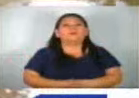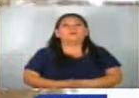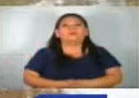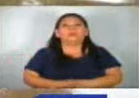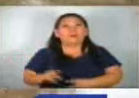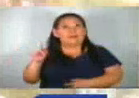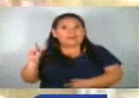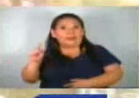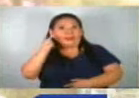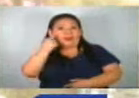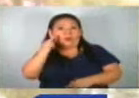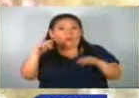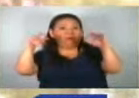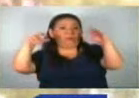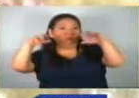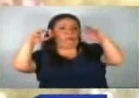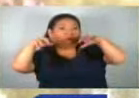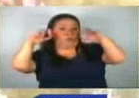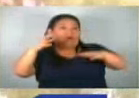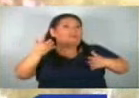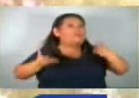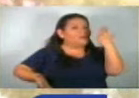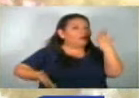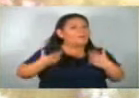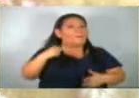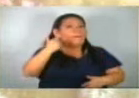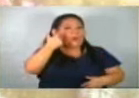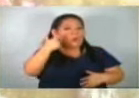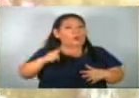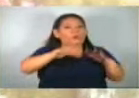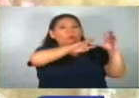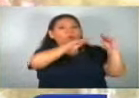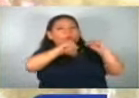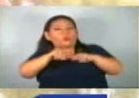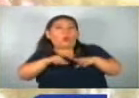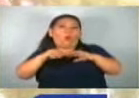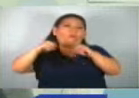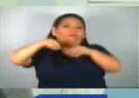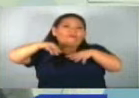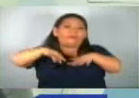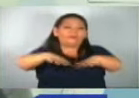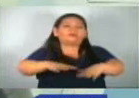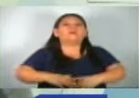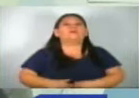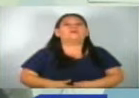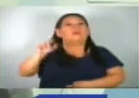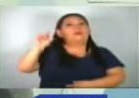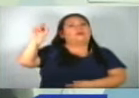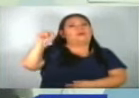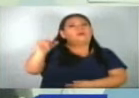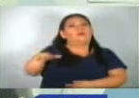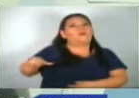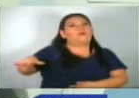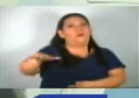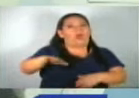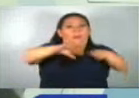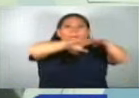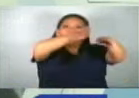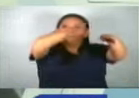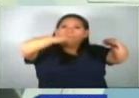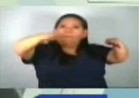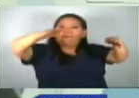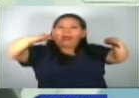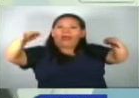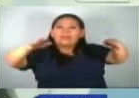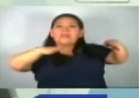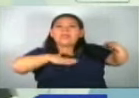Estas lluvias incrementarán la probabilidad de inundaciones y deslizamientos. Sobre todo en las zonas montañosas, en las zonas